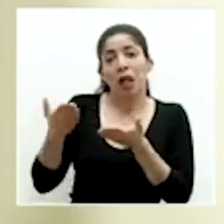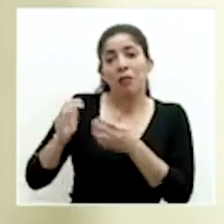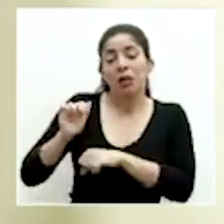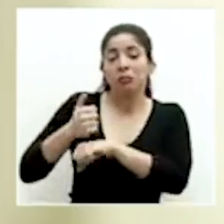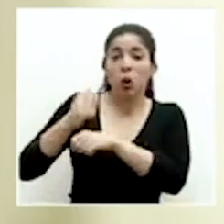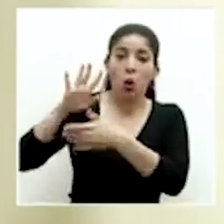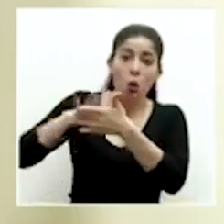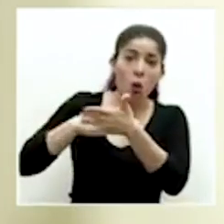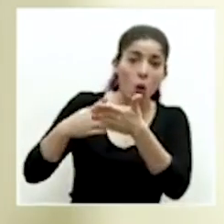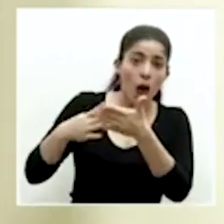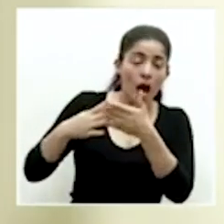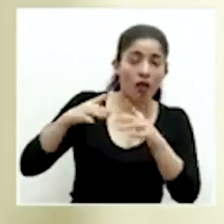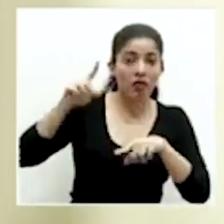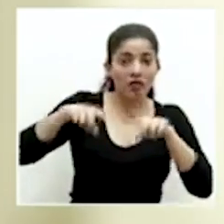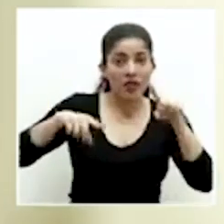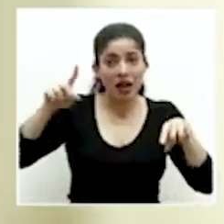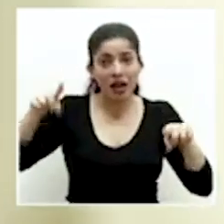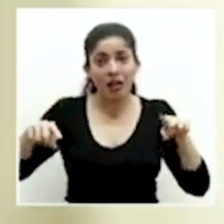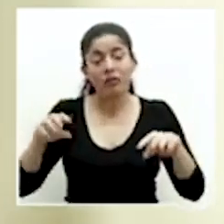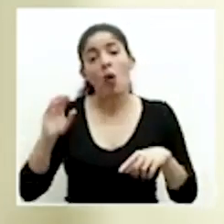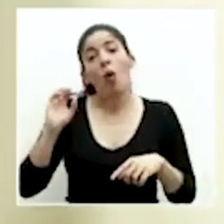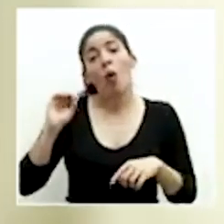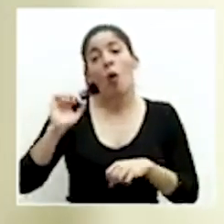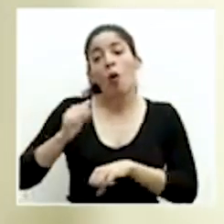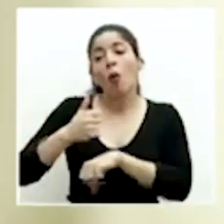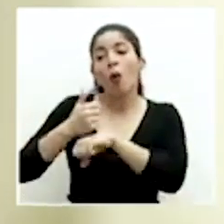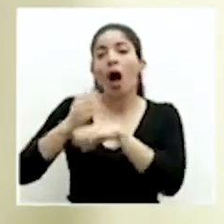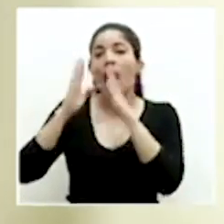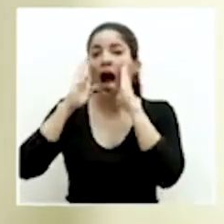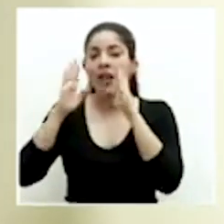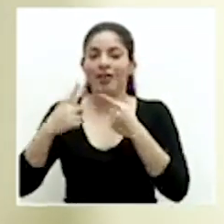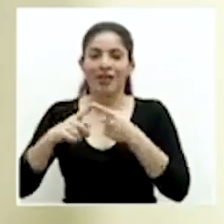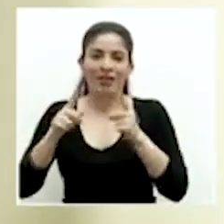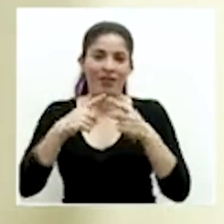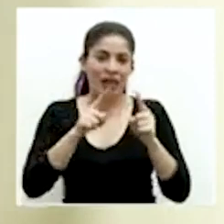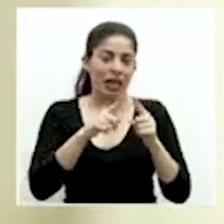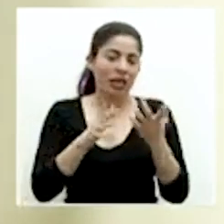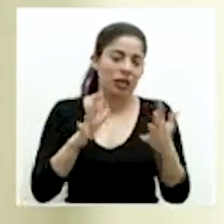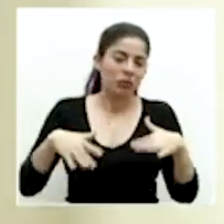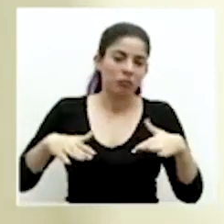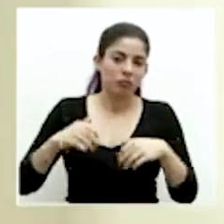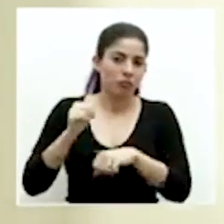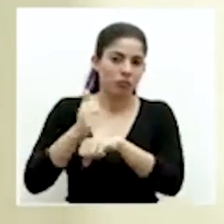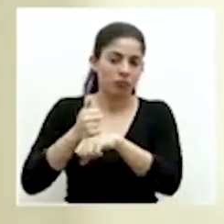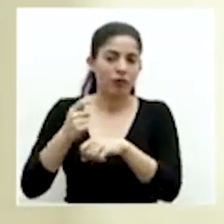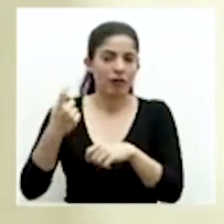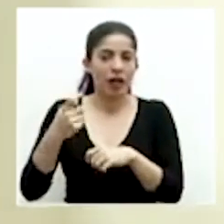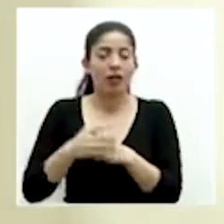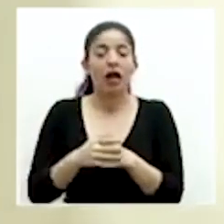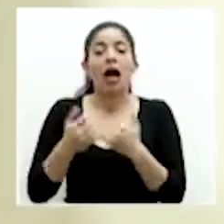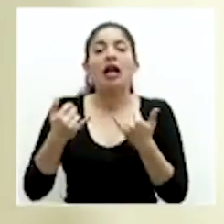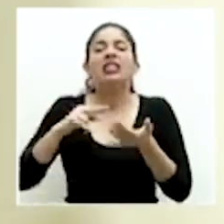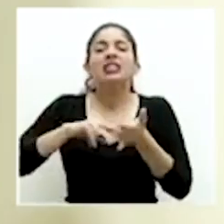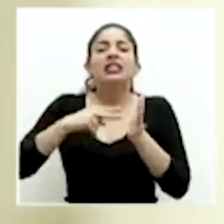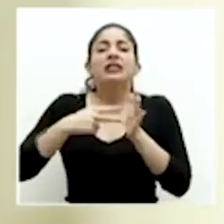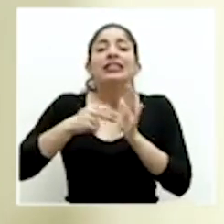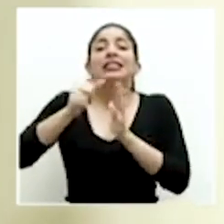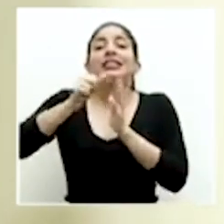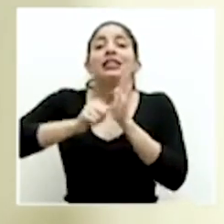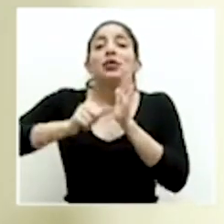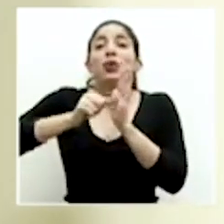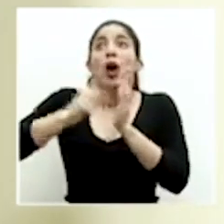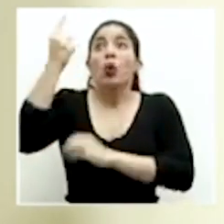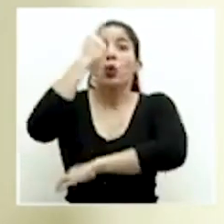diferenciado o modalidades de atención diferenciadas. Estamos hablando de restablecer cirugía